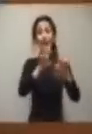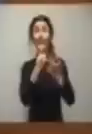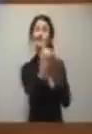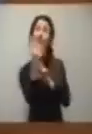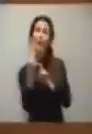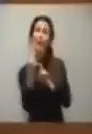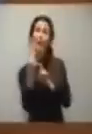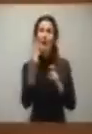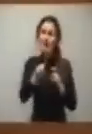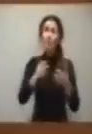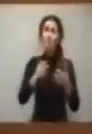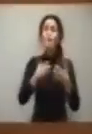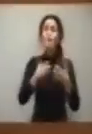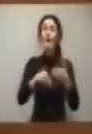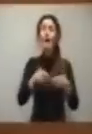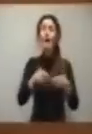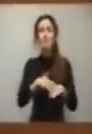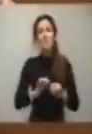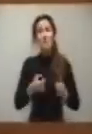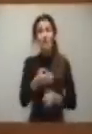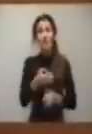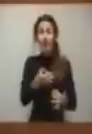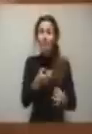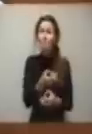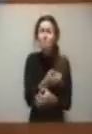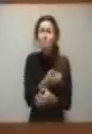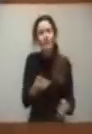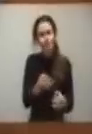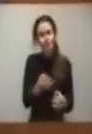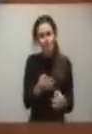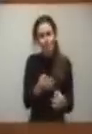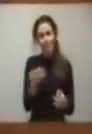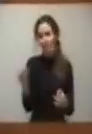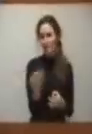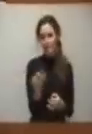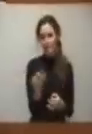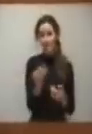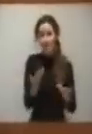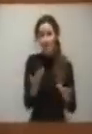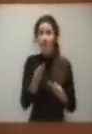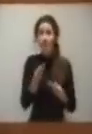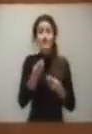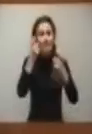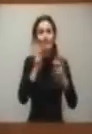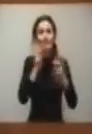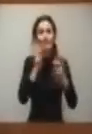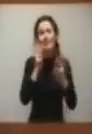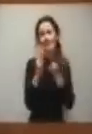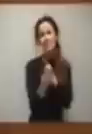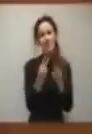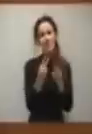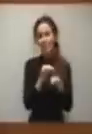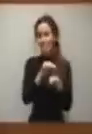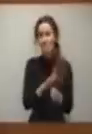mecanismos tenemos que utilizar para hacerlo de forma más eficaz y más eficiente. Y haciéndolo de forma transparente, ya lo digo.